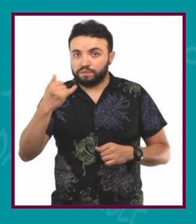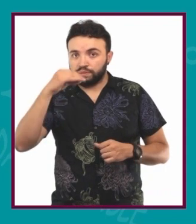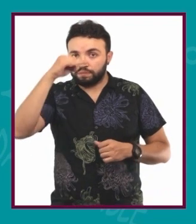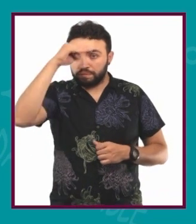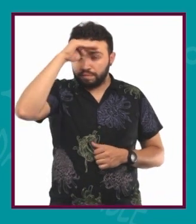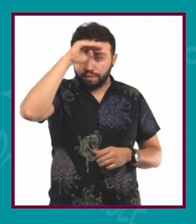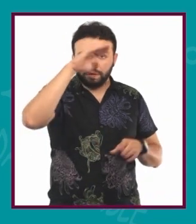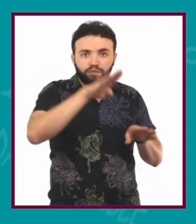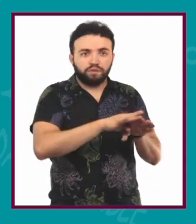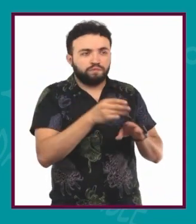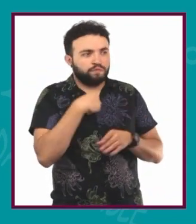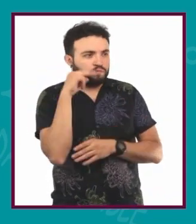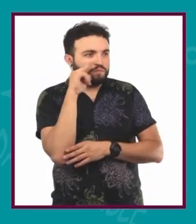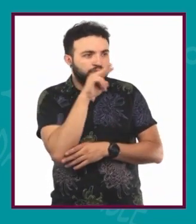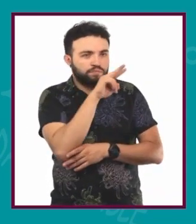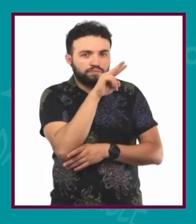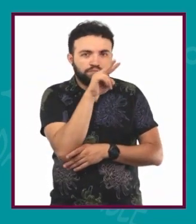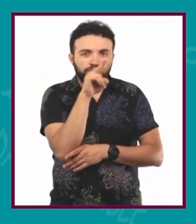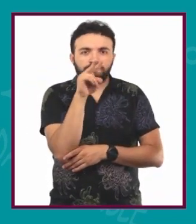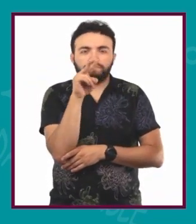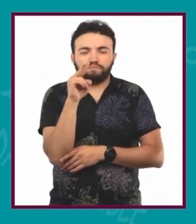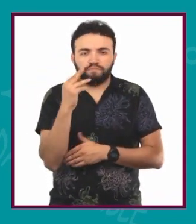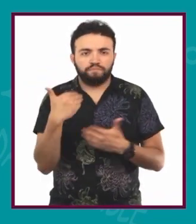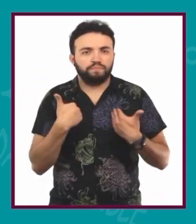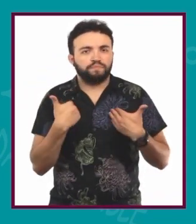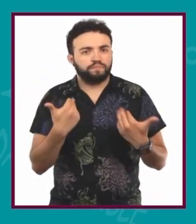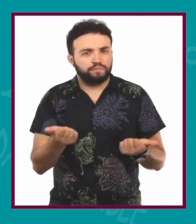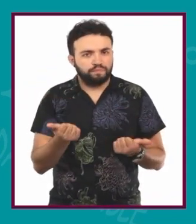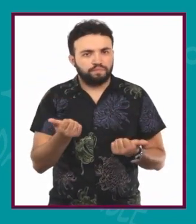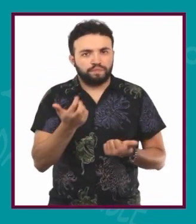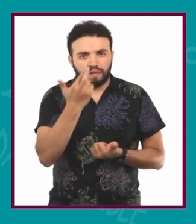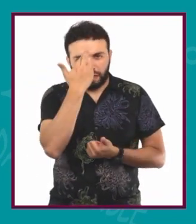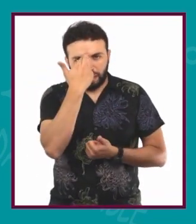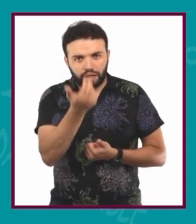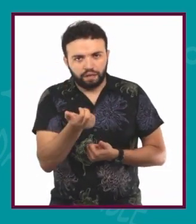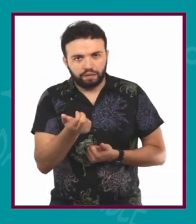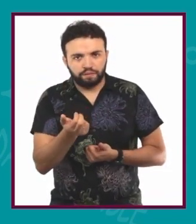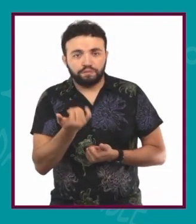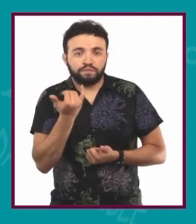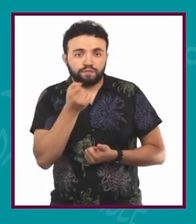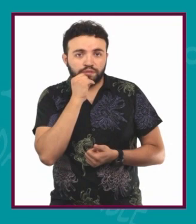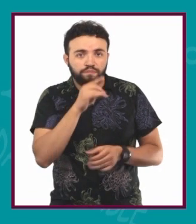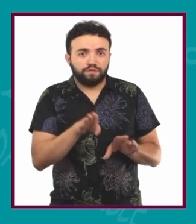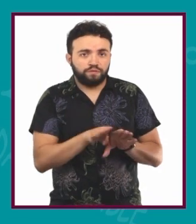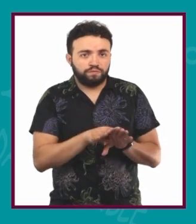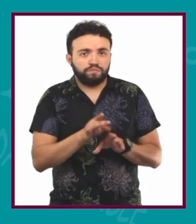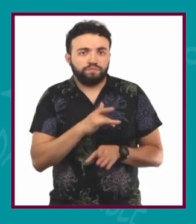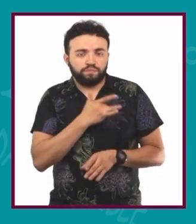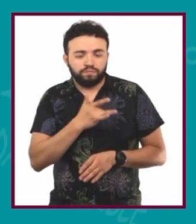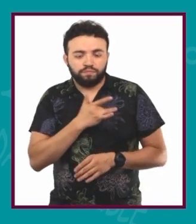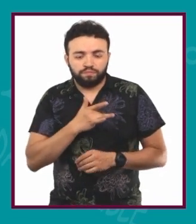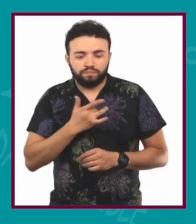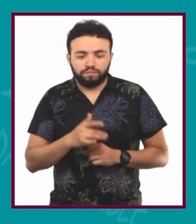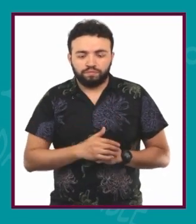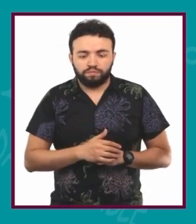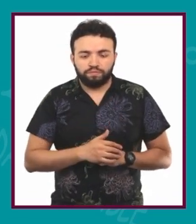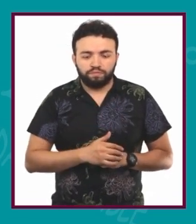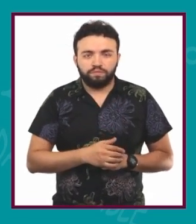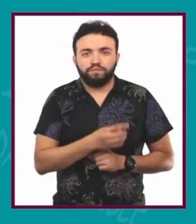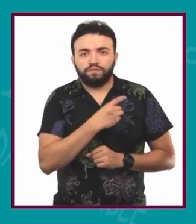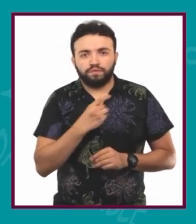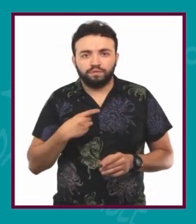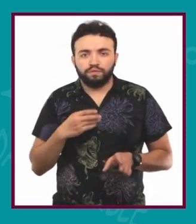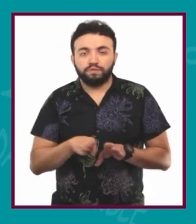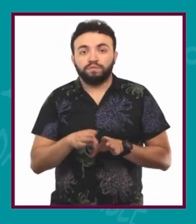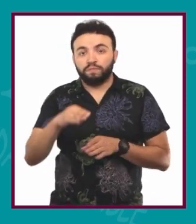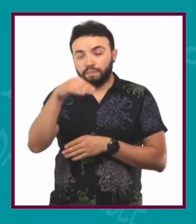criterios de razón, es decir, de análisis, y criterios de afectividad, es decir, sentimientos. Tendemos a pensar